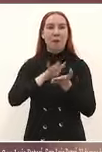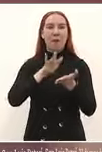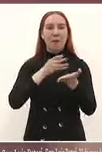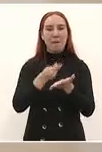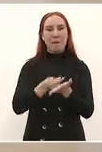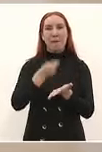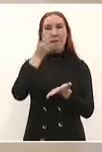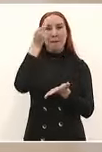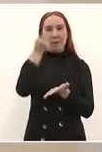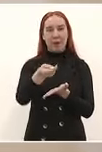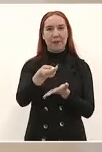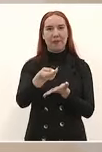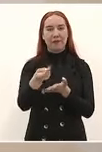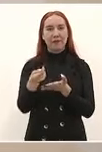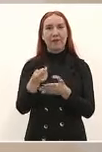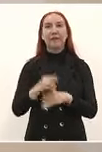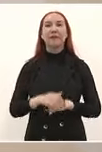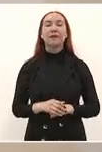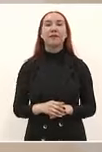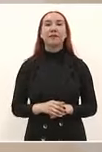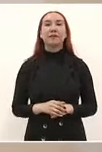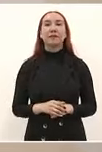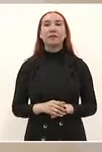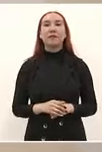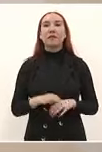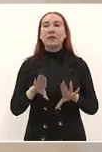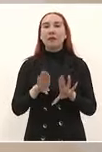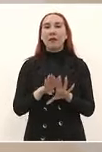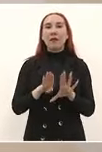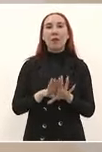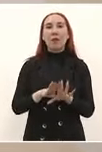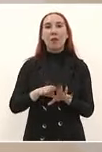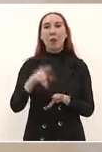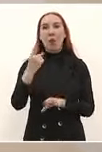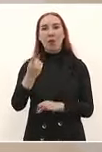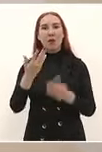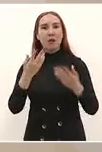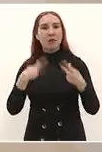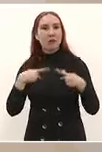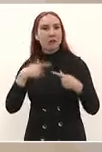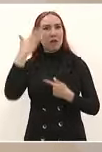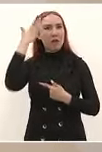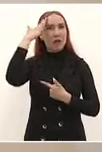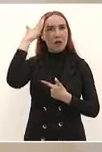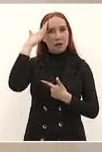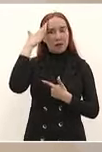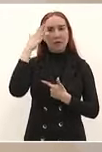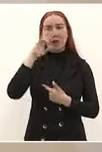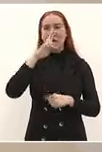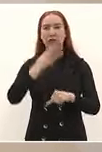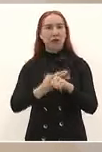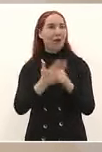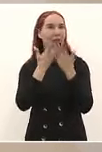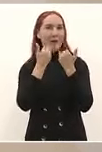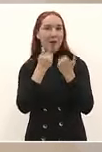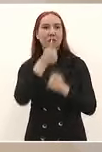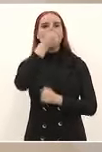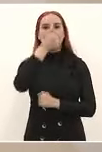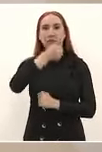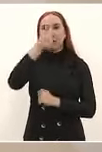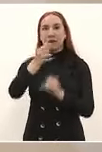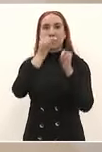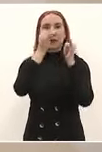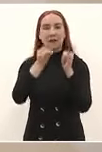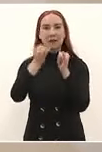beneficiarios sin intermediarios y sin comisiones eso es lo que nos caracteriza el banco del